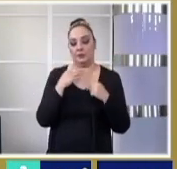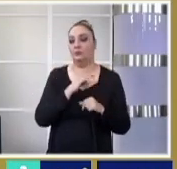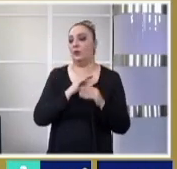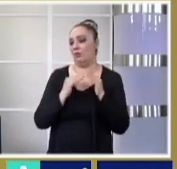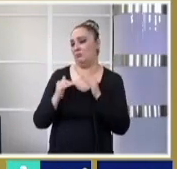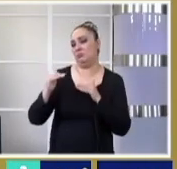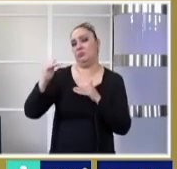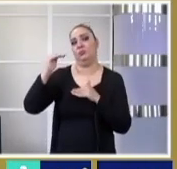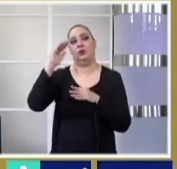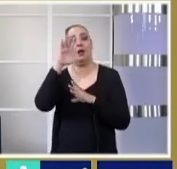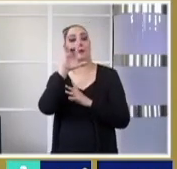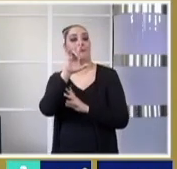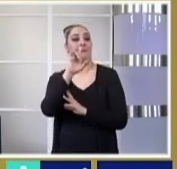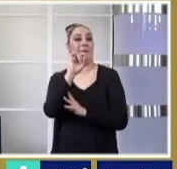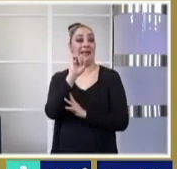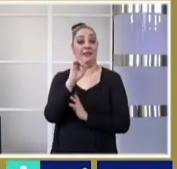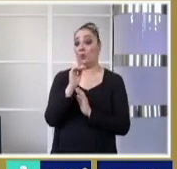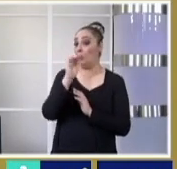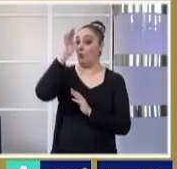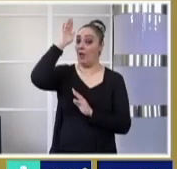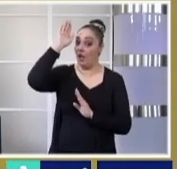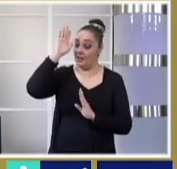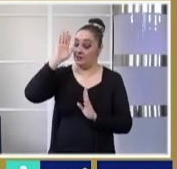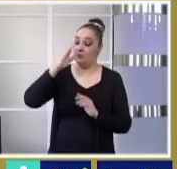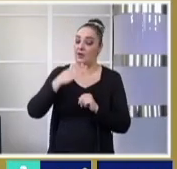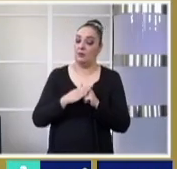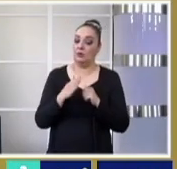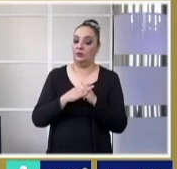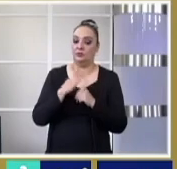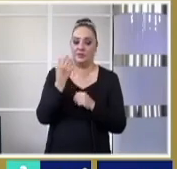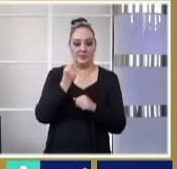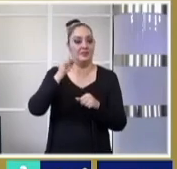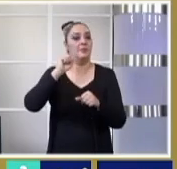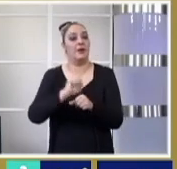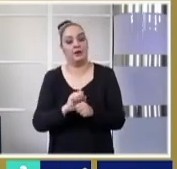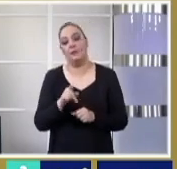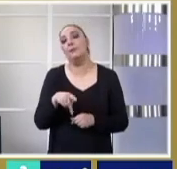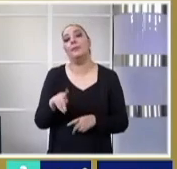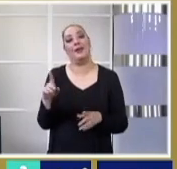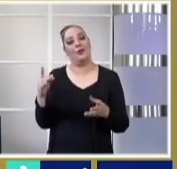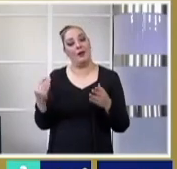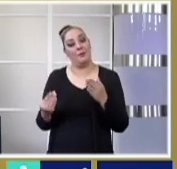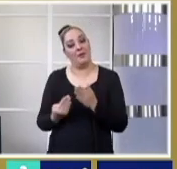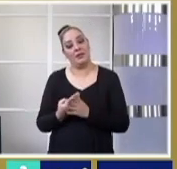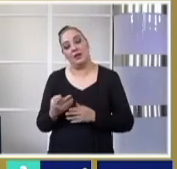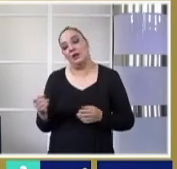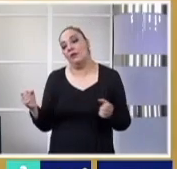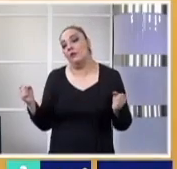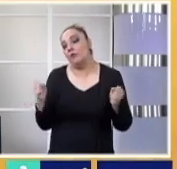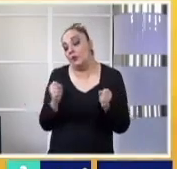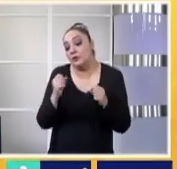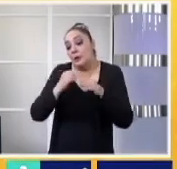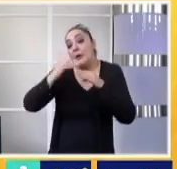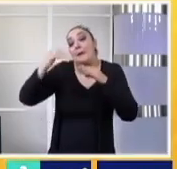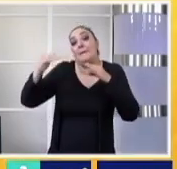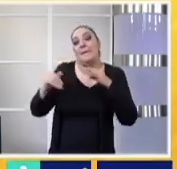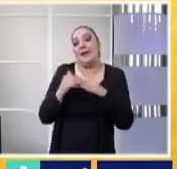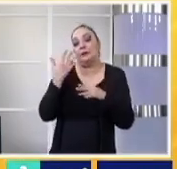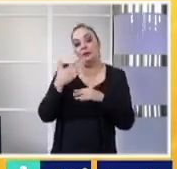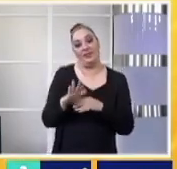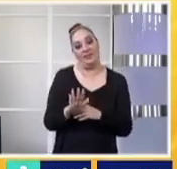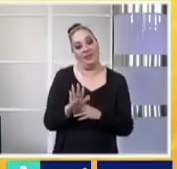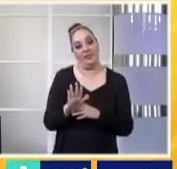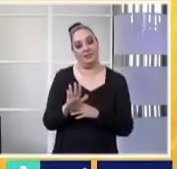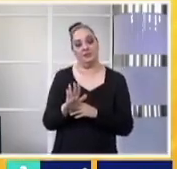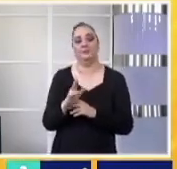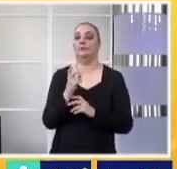incluso arriba de los 20 grados iniciando la próxima semana, sin embargo, aún estamos estimando mínimas en un dígito y eso es